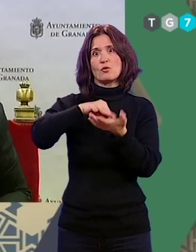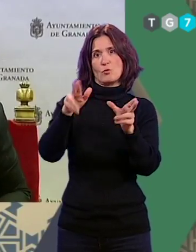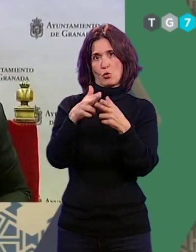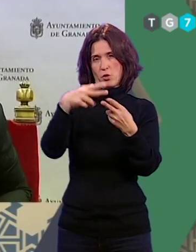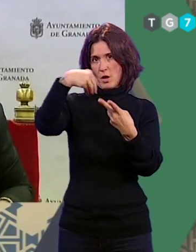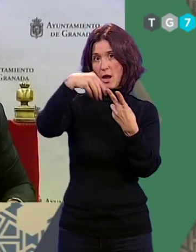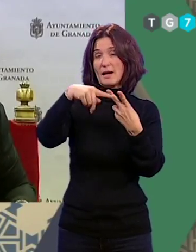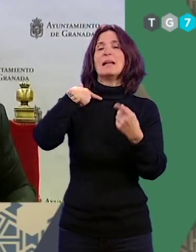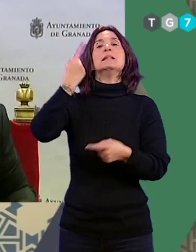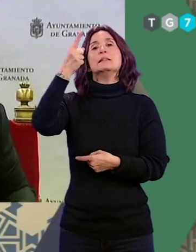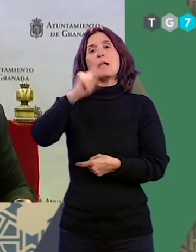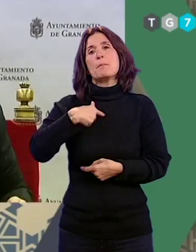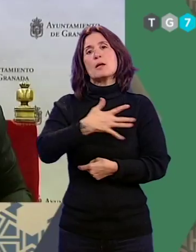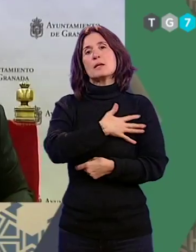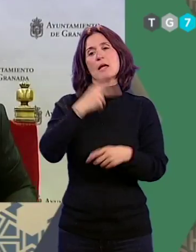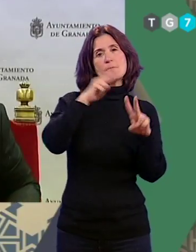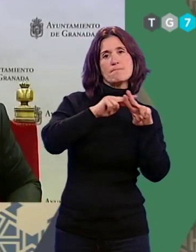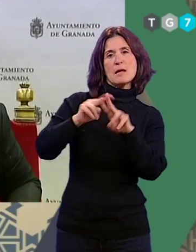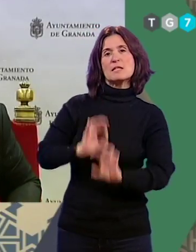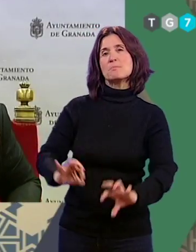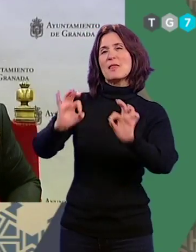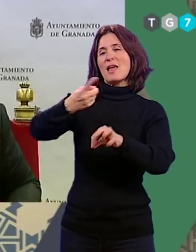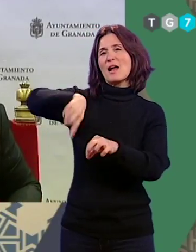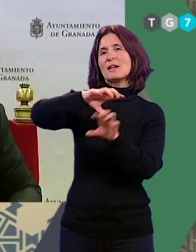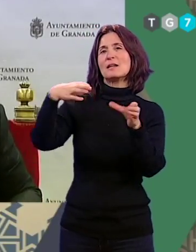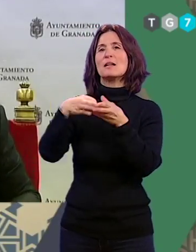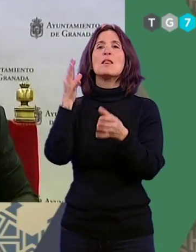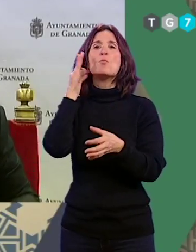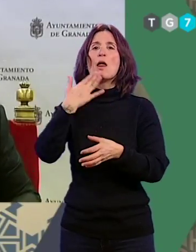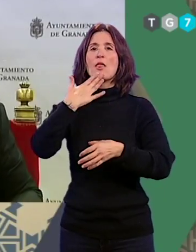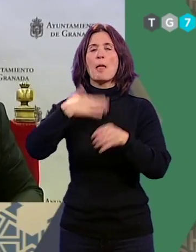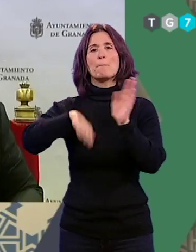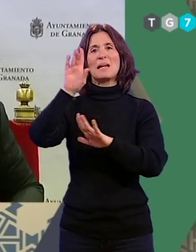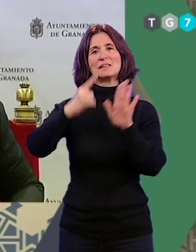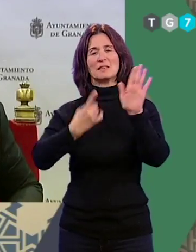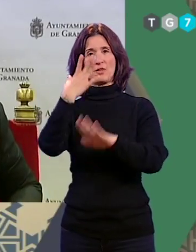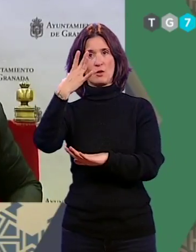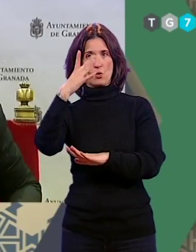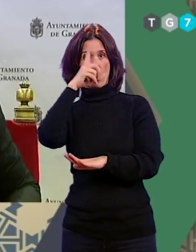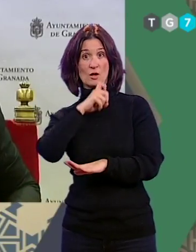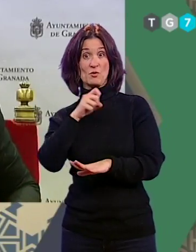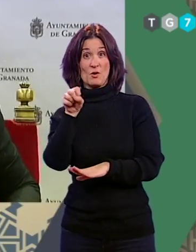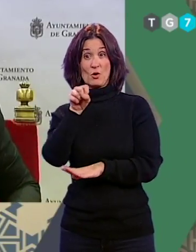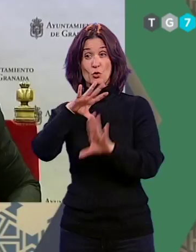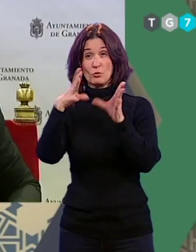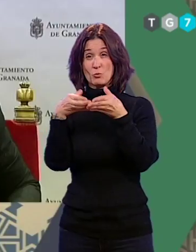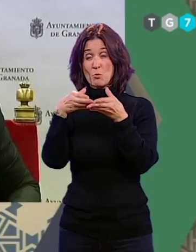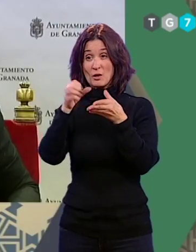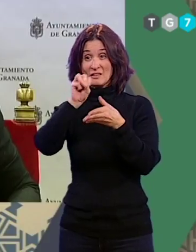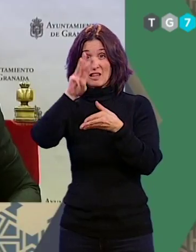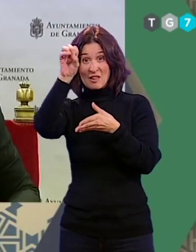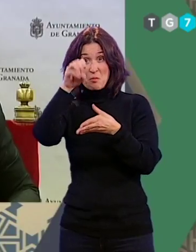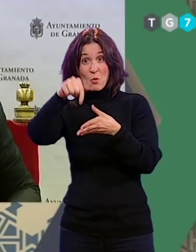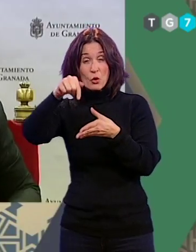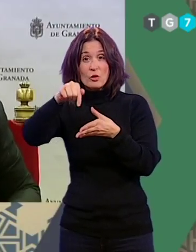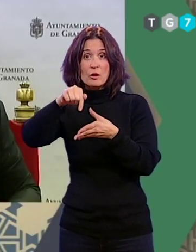también queremos mirar especialmente a las mujeres que tienen más de 65 años. El 13% de estas mujeres son asesinadas